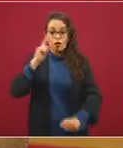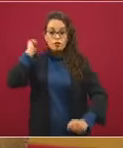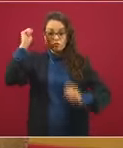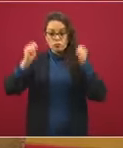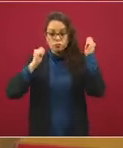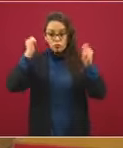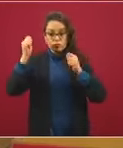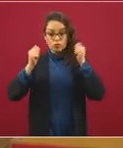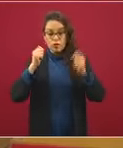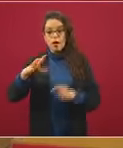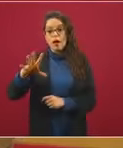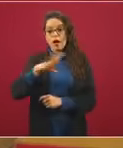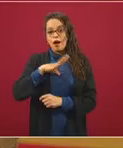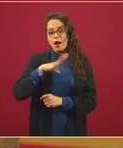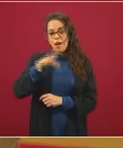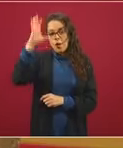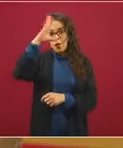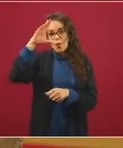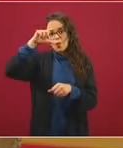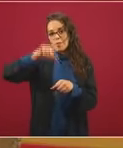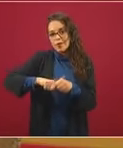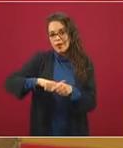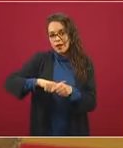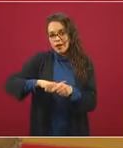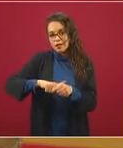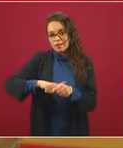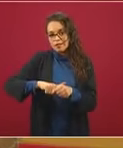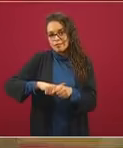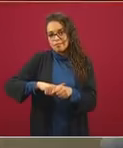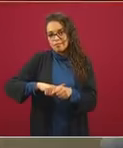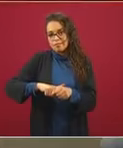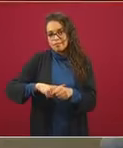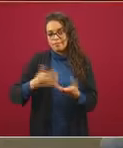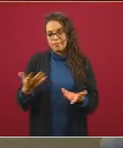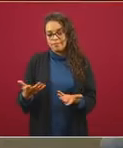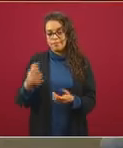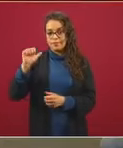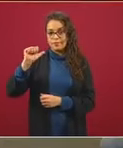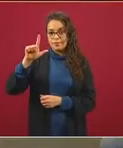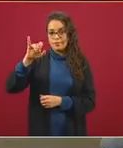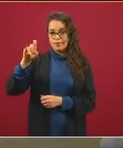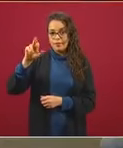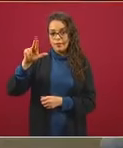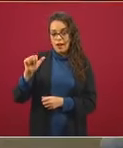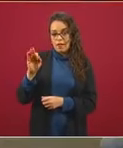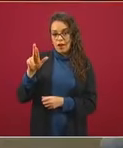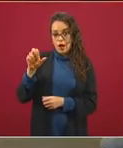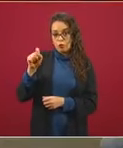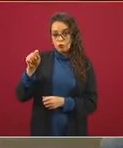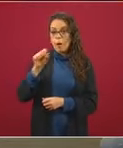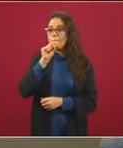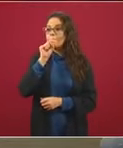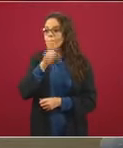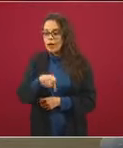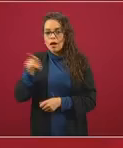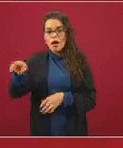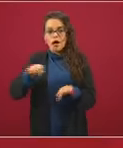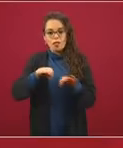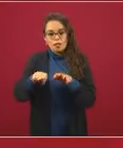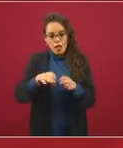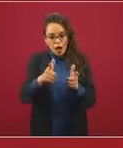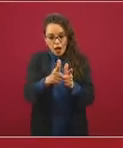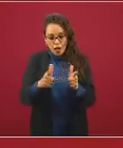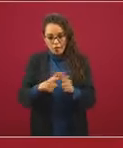una connotación cultural y nuestra muy querida secretaria Alejandra Frausto está también trabajando en su parte